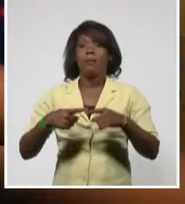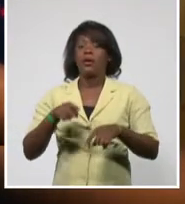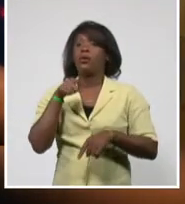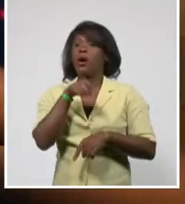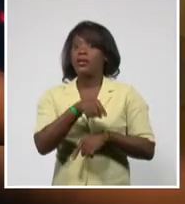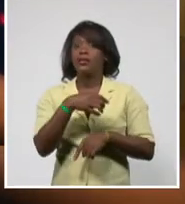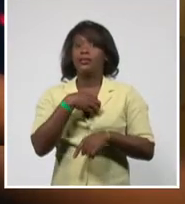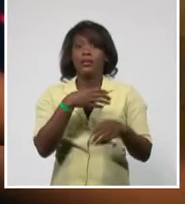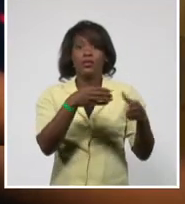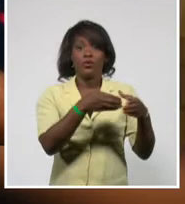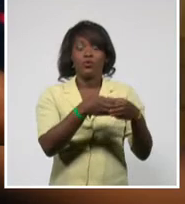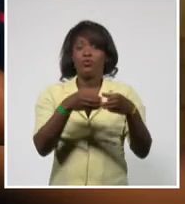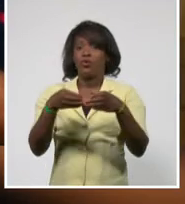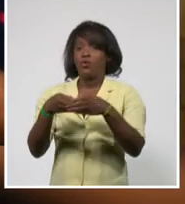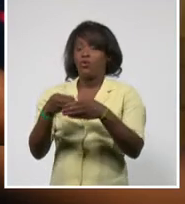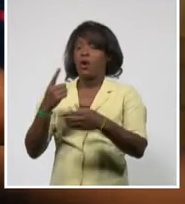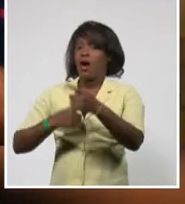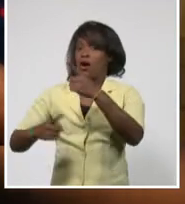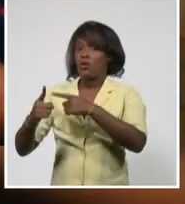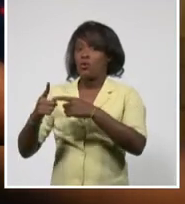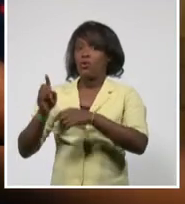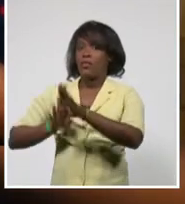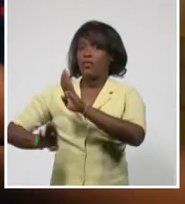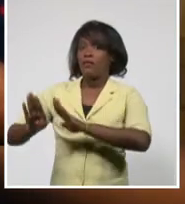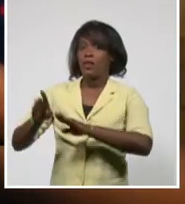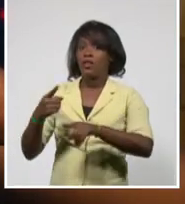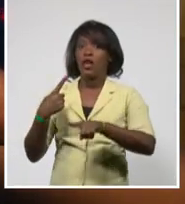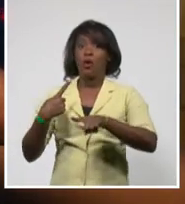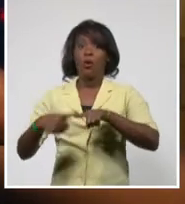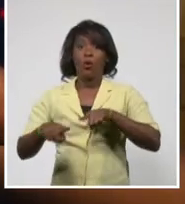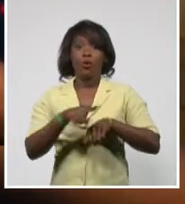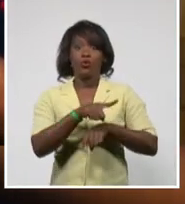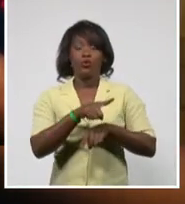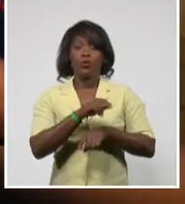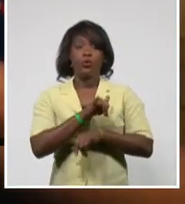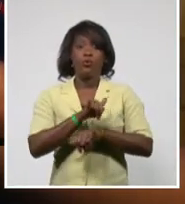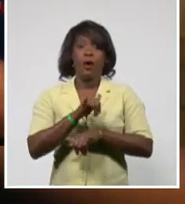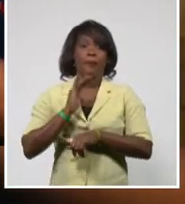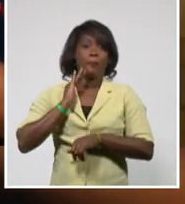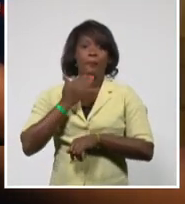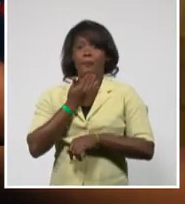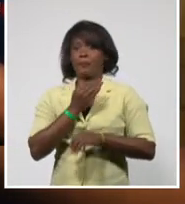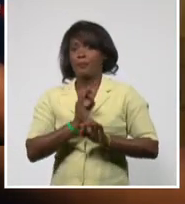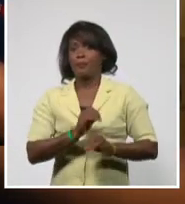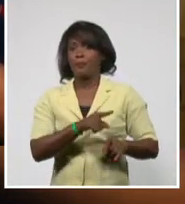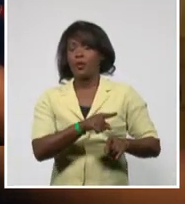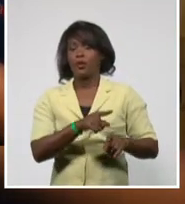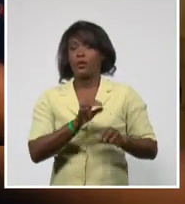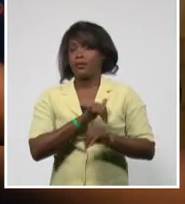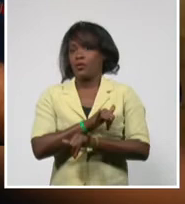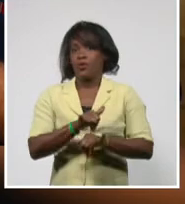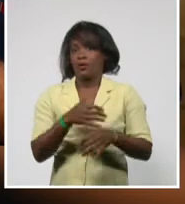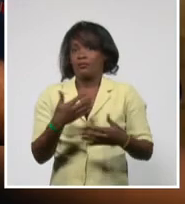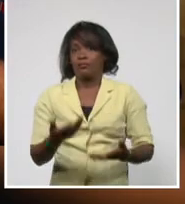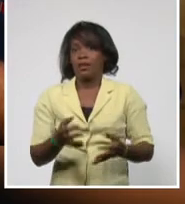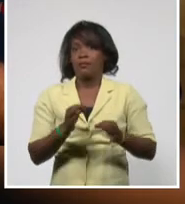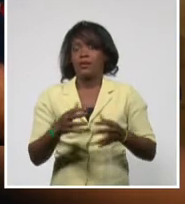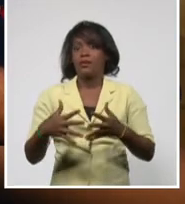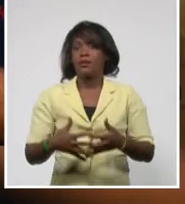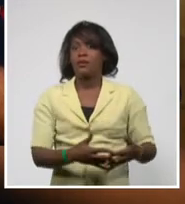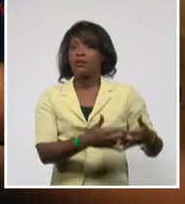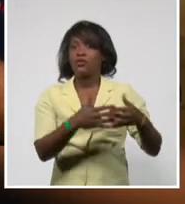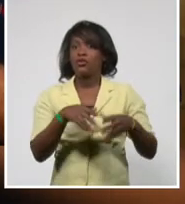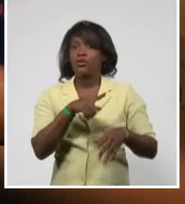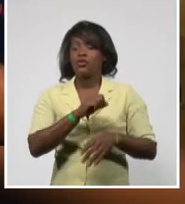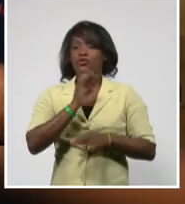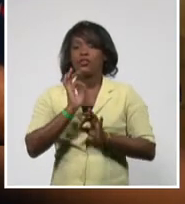la ultraderecha internacional, en complicidad con los gobiernos de turno en Estados Unidos, que no se esconden para asegurar que América Latina y el